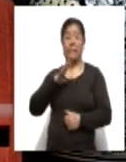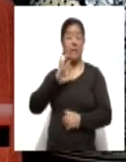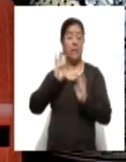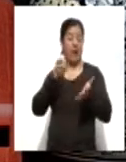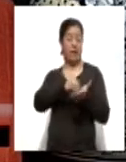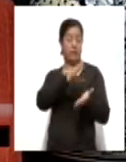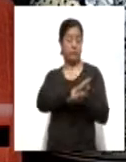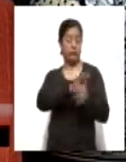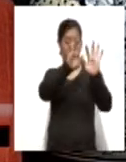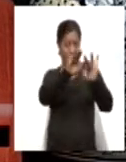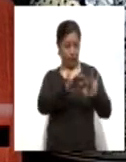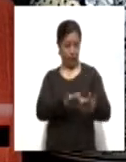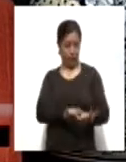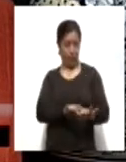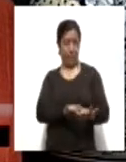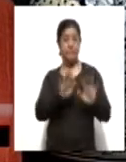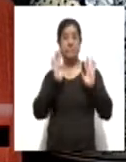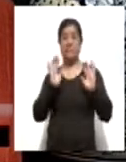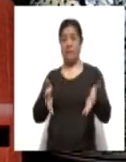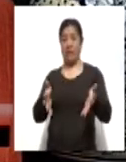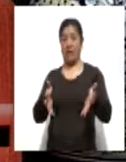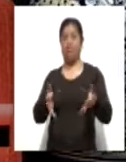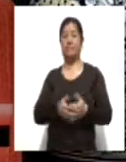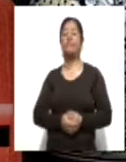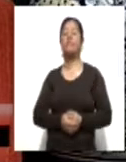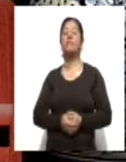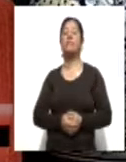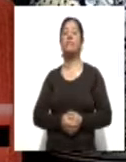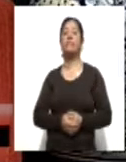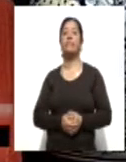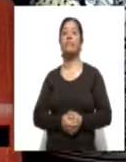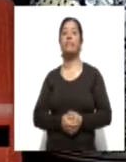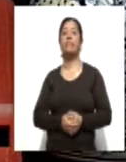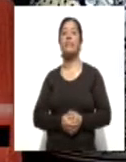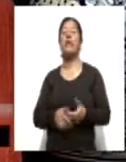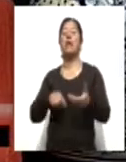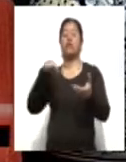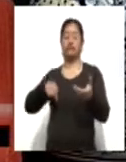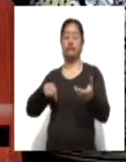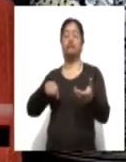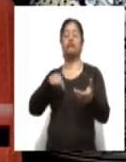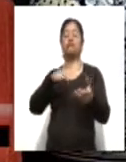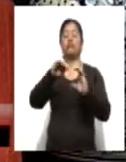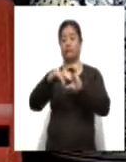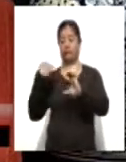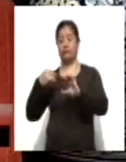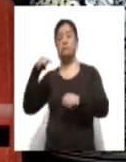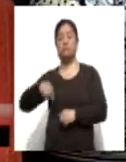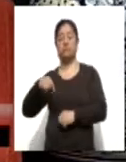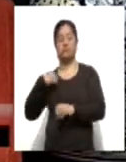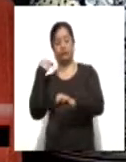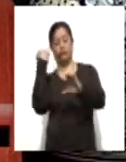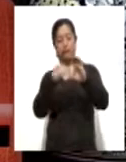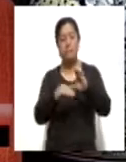formato de pre-registro reciben señales por parte del Servicio Nacional de Empleo para darles mayores